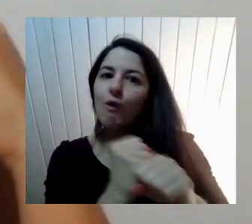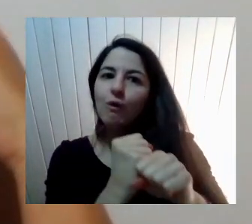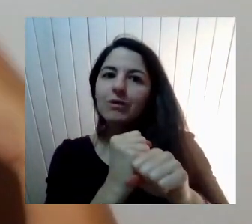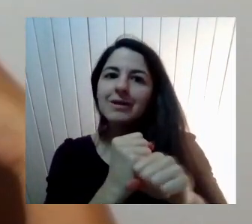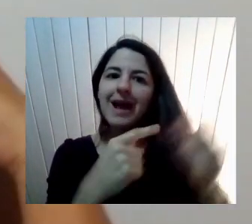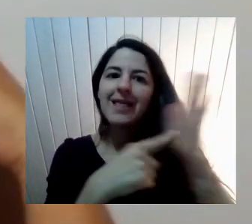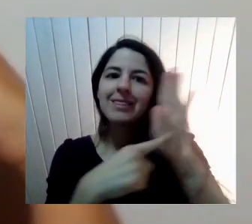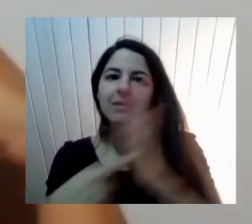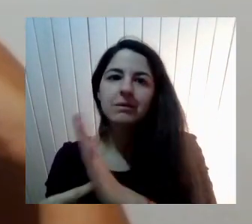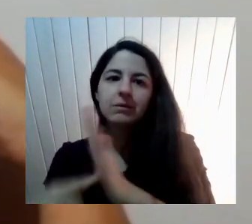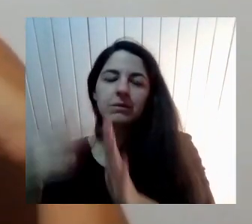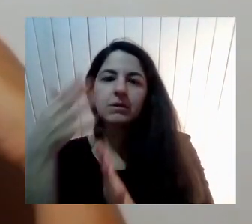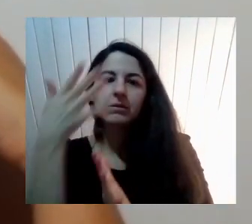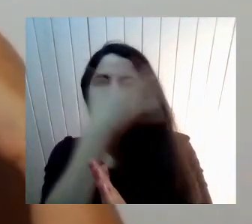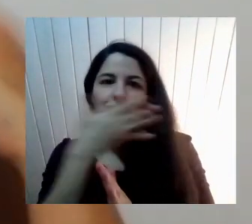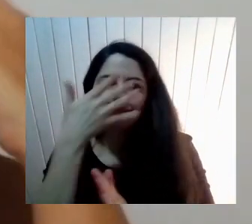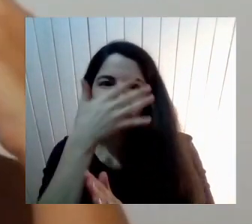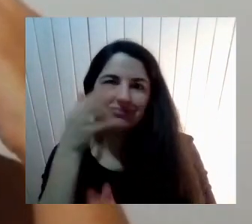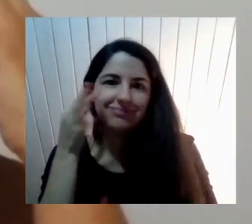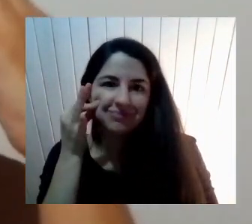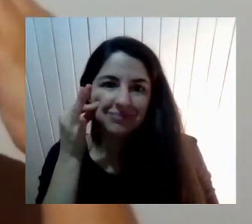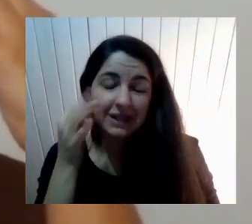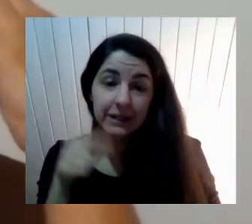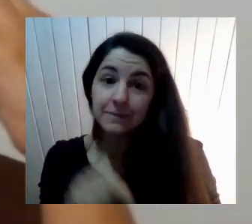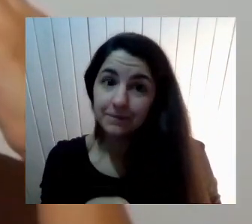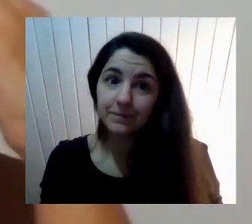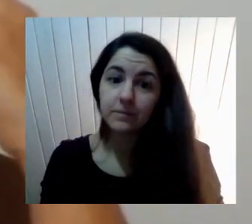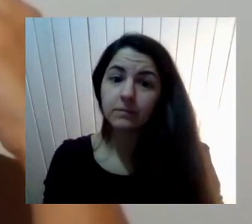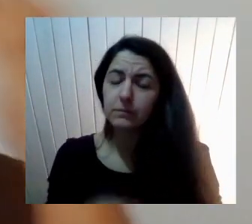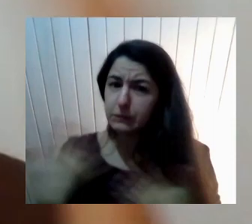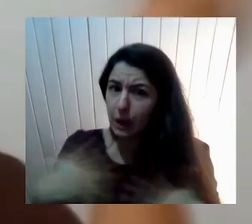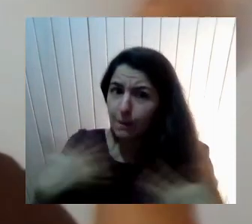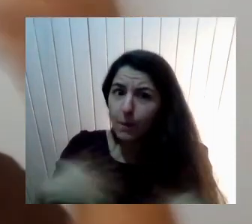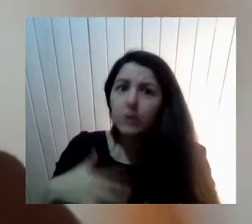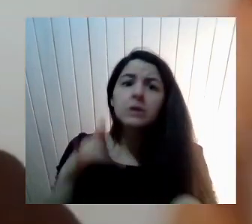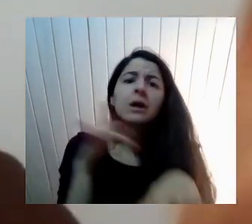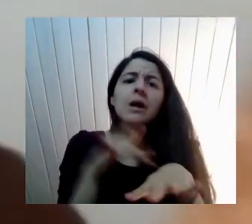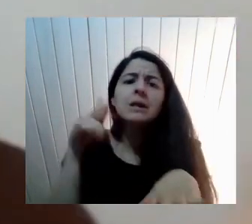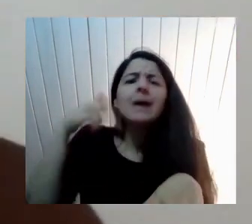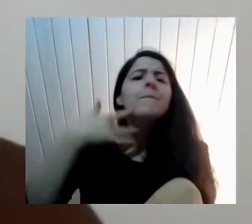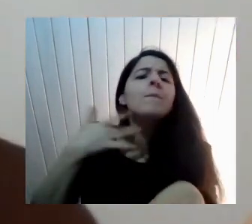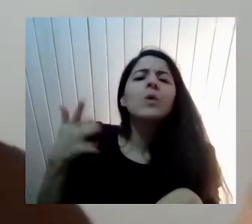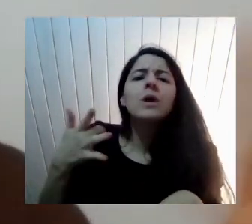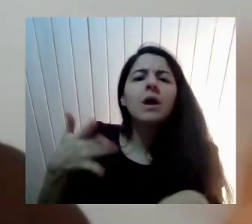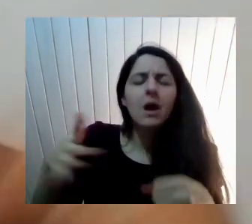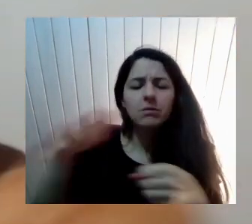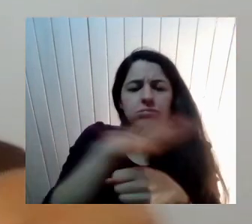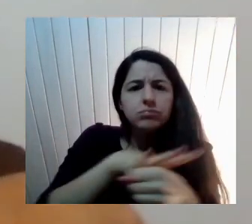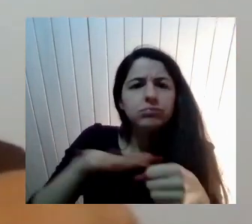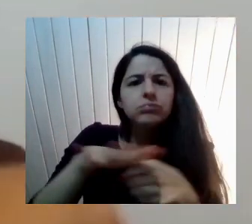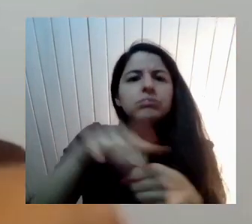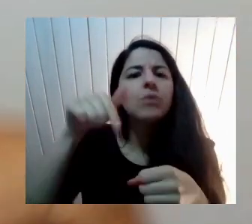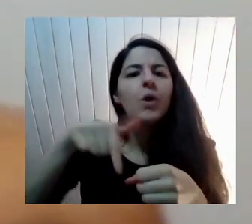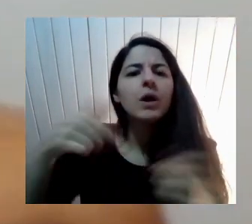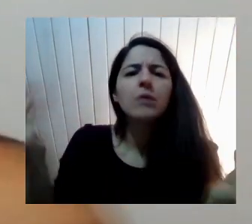La Migración Es Fuerte Pero No Es La Migración Como De Las Colonias Alemanas Y Muy Del Sur Donde Ustedes Están Sino Que La